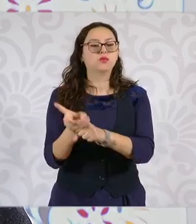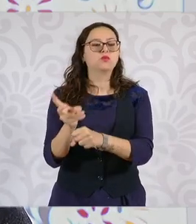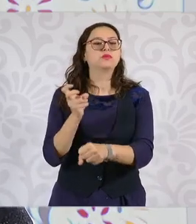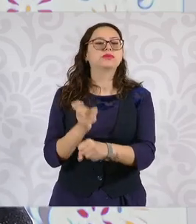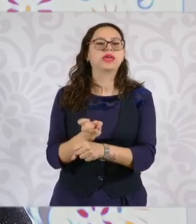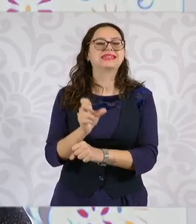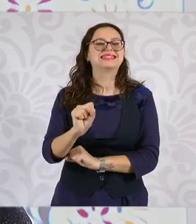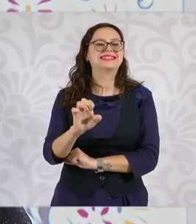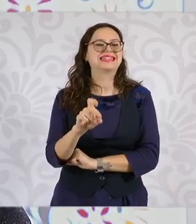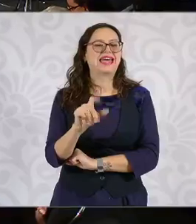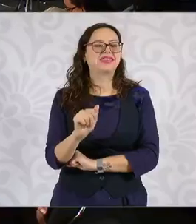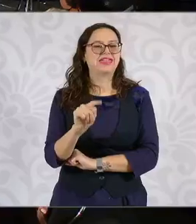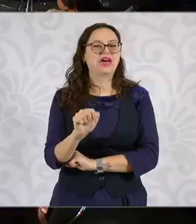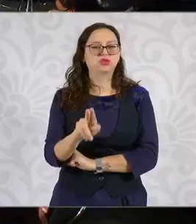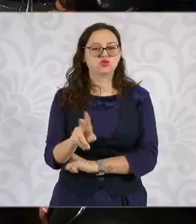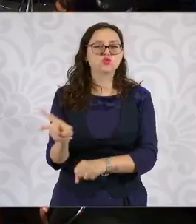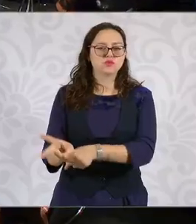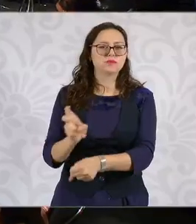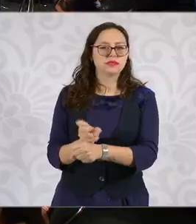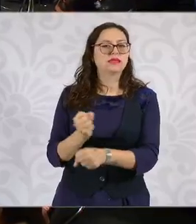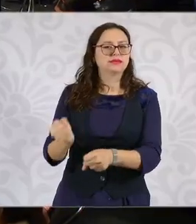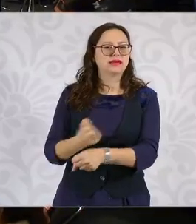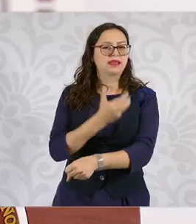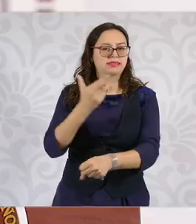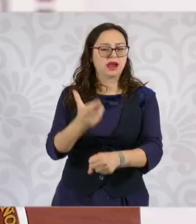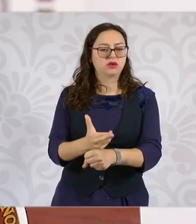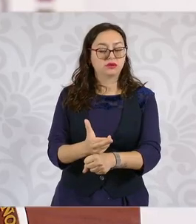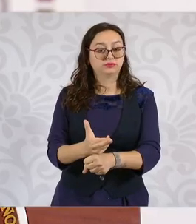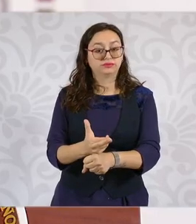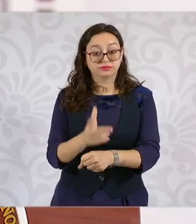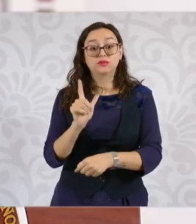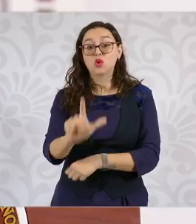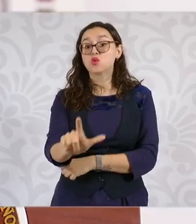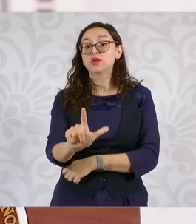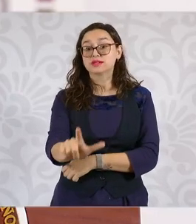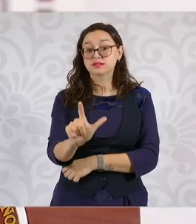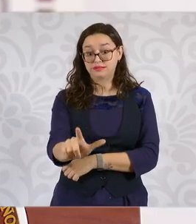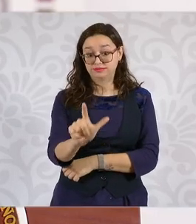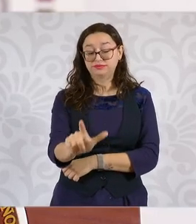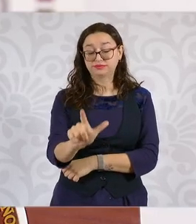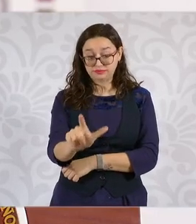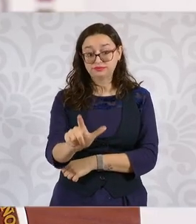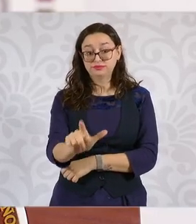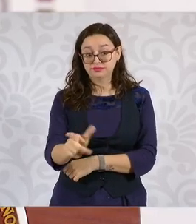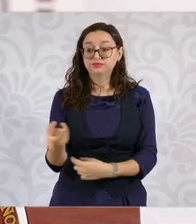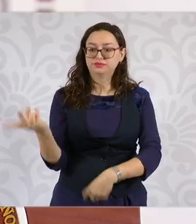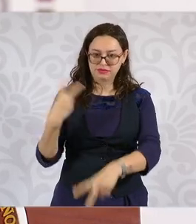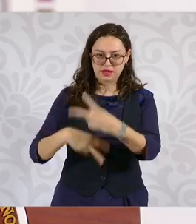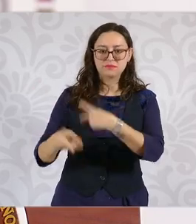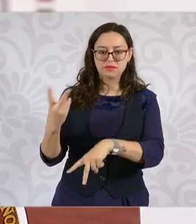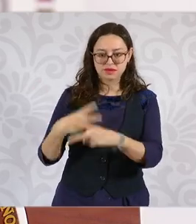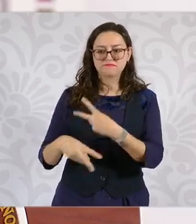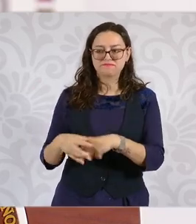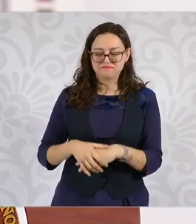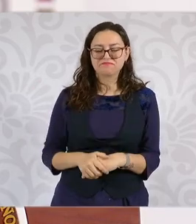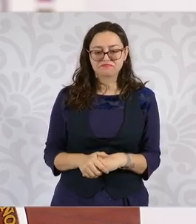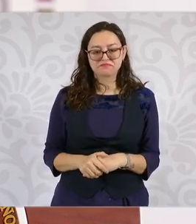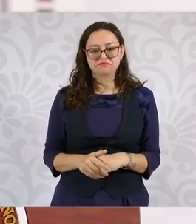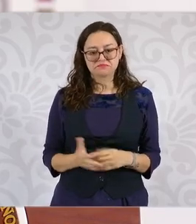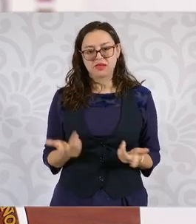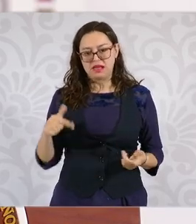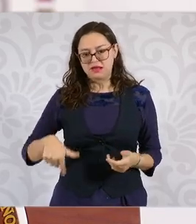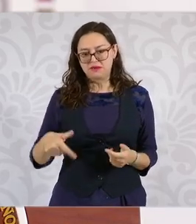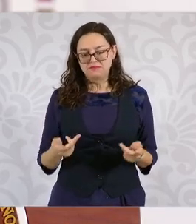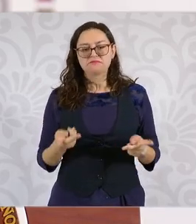sé si es este lunes o el próximo que viene. El lunes viene. Ahí van a platicar, vamos a platicar